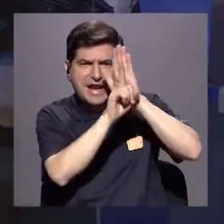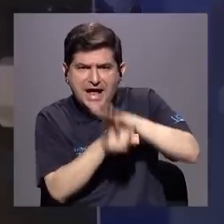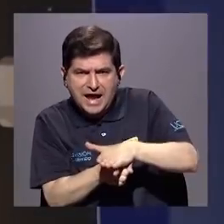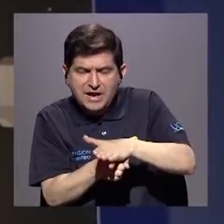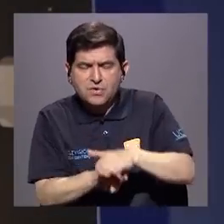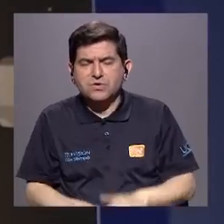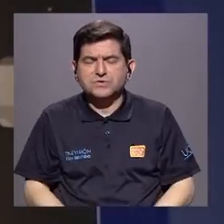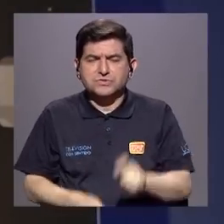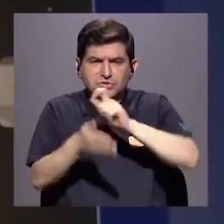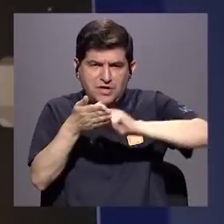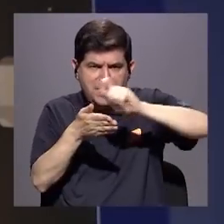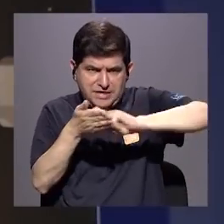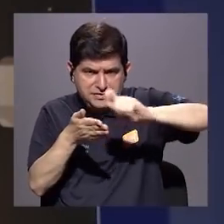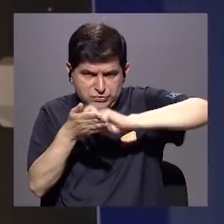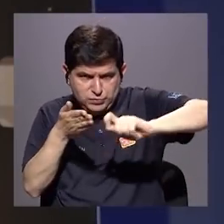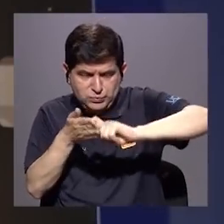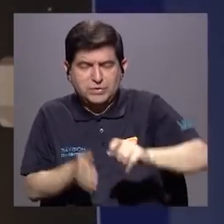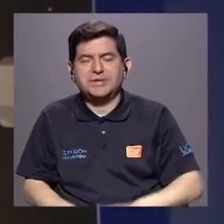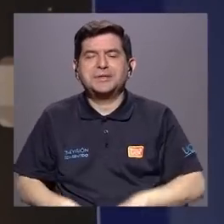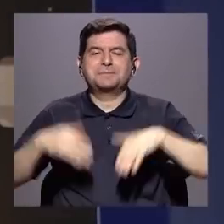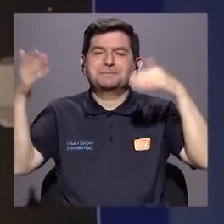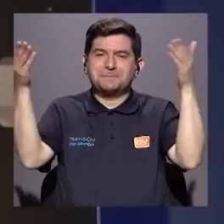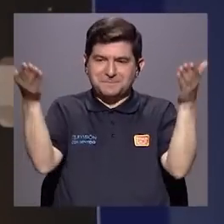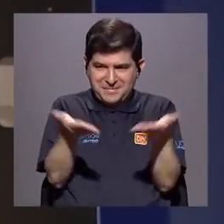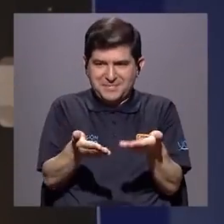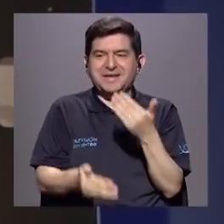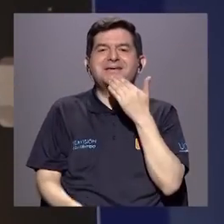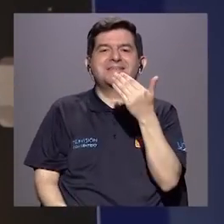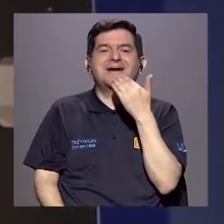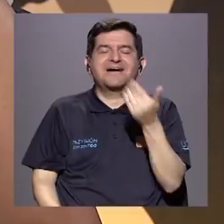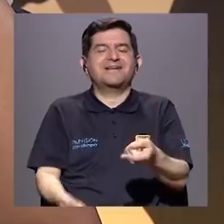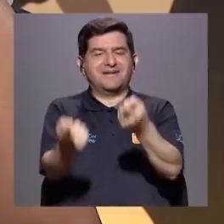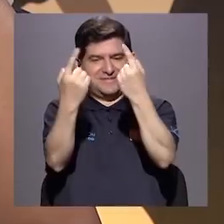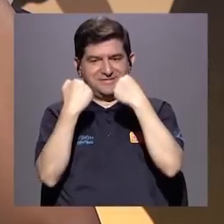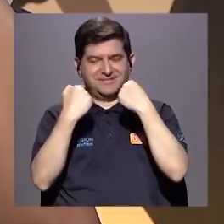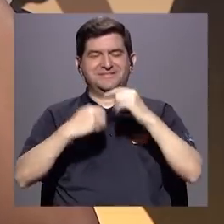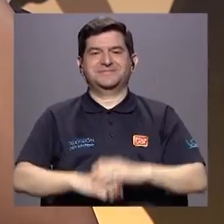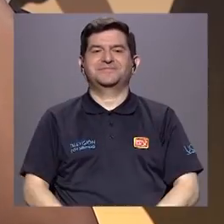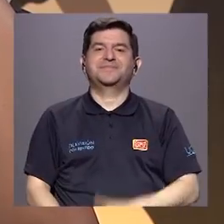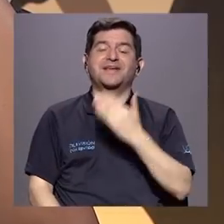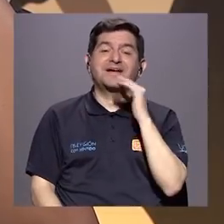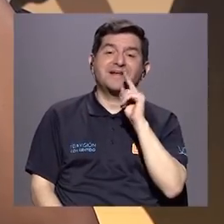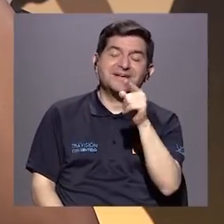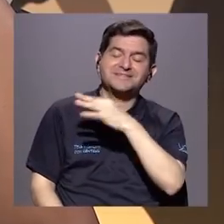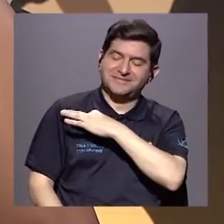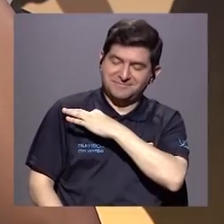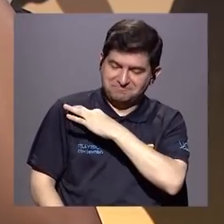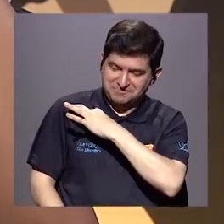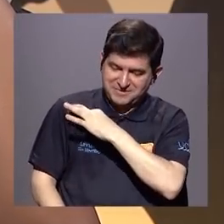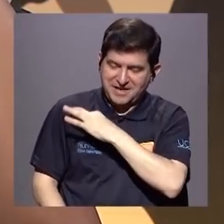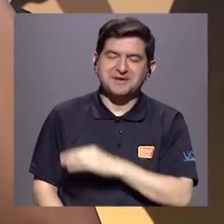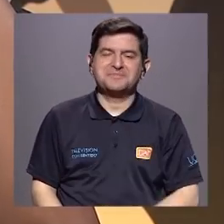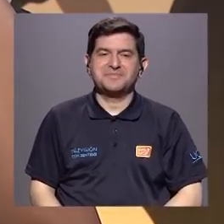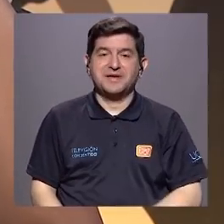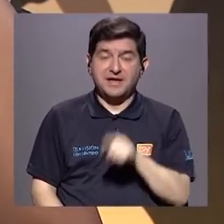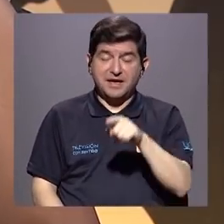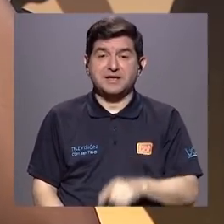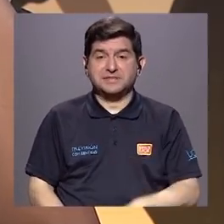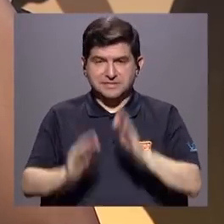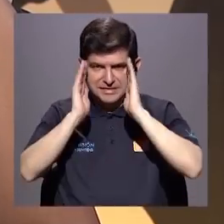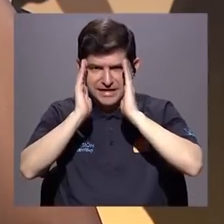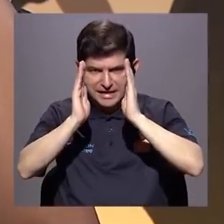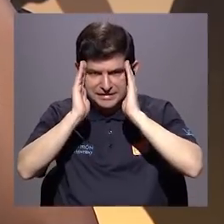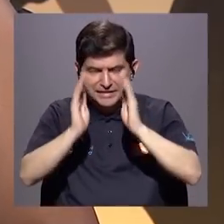la prevención del bullying. Ingrid, bienvenida, muchas gracias por estar con nosotros. Gracias a ustedes por la invitación, por hacer este llamado a